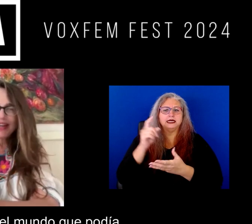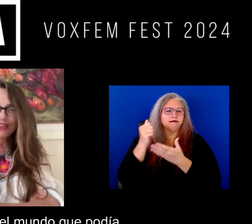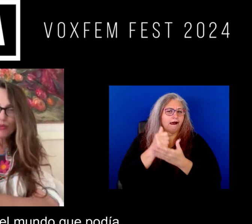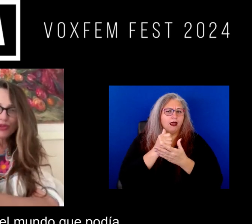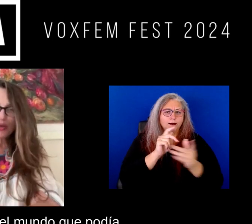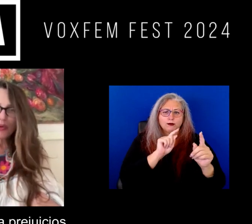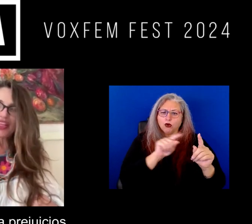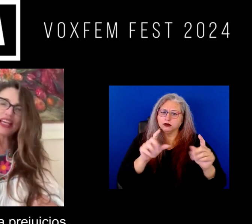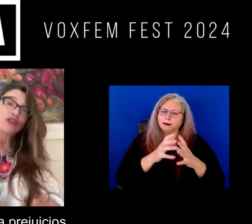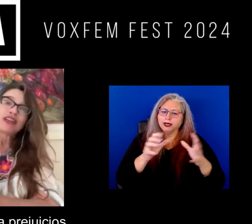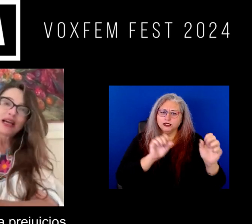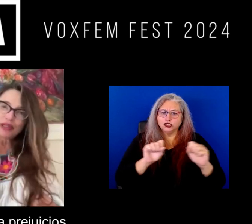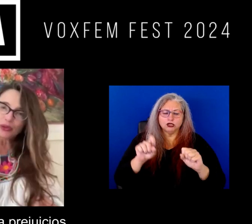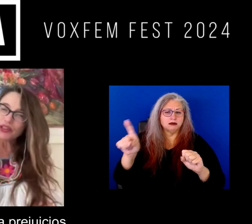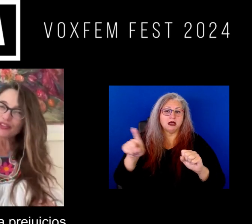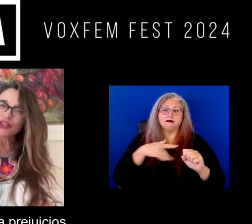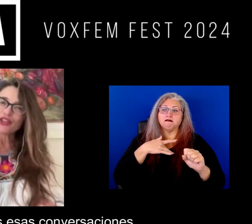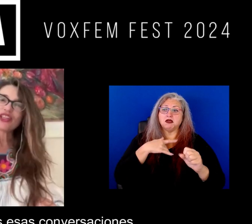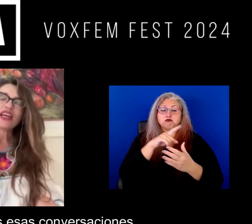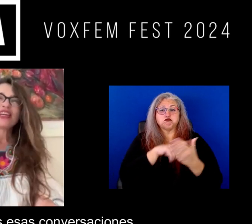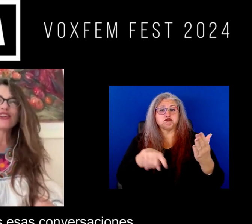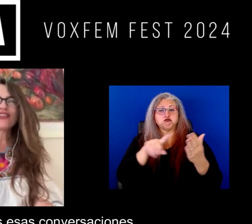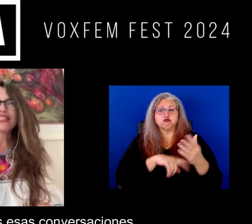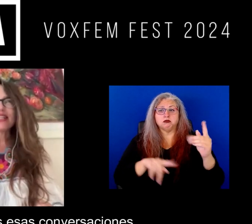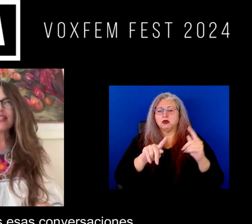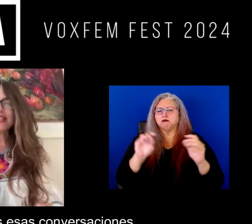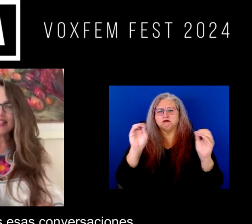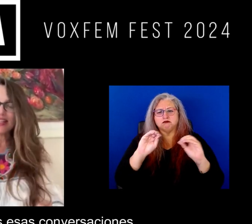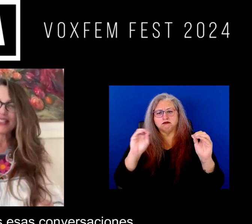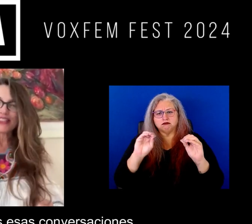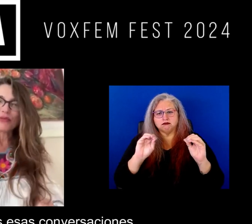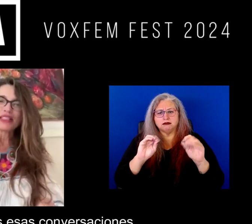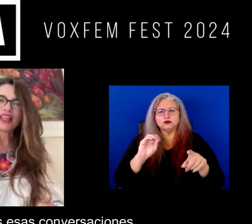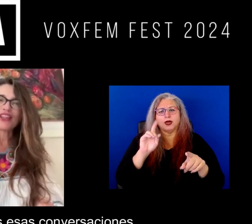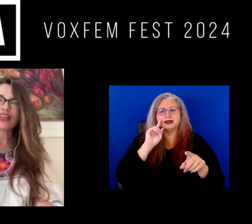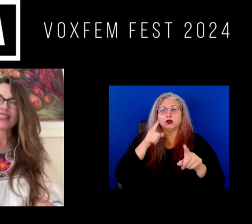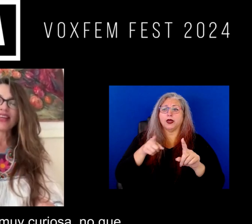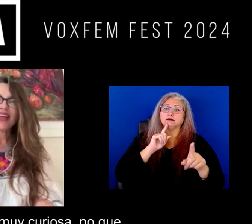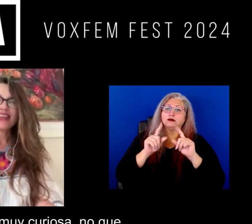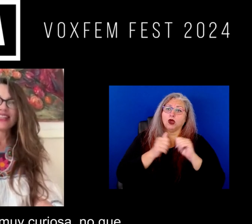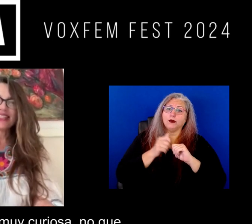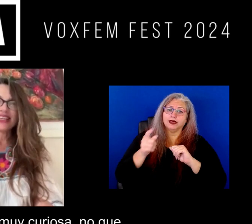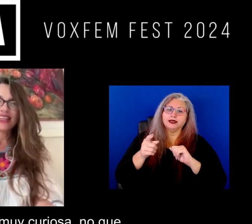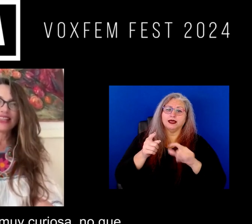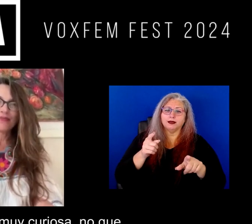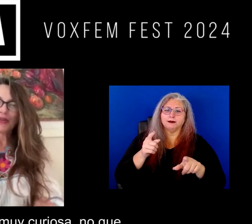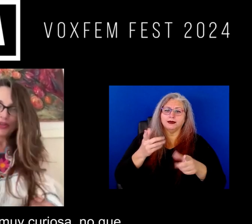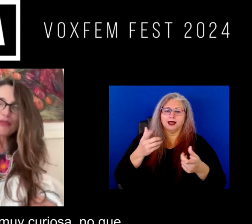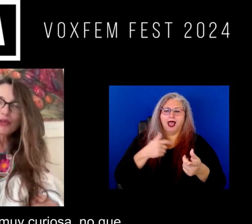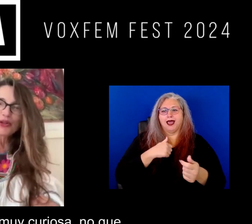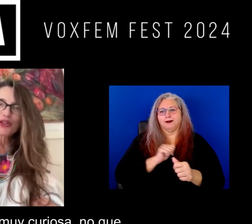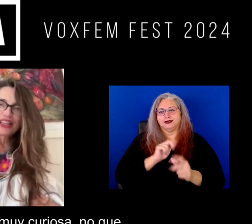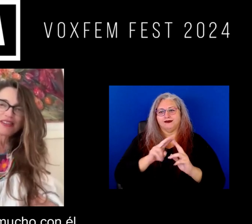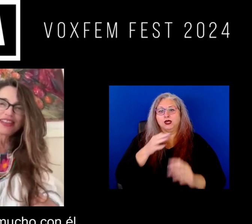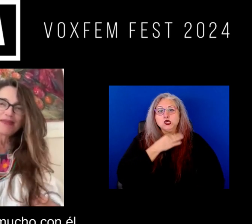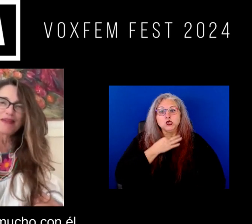ayudaba a todo el mundo que podía, no tenía prejuicios. Y yo creo que esas conversaciones y es, bueno, yo